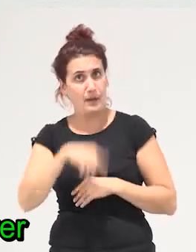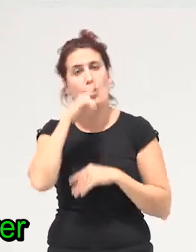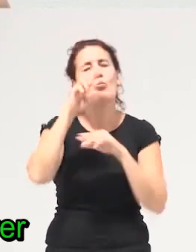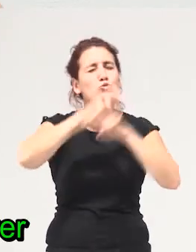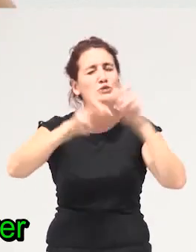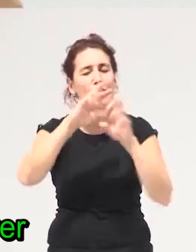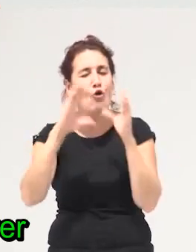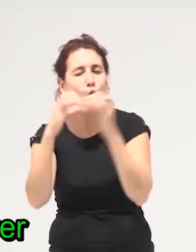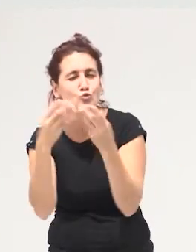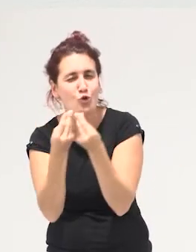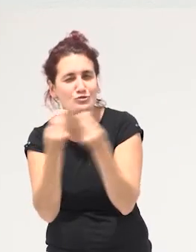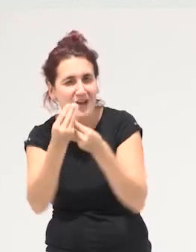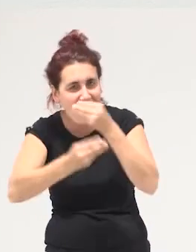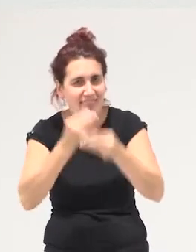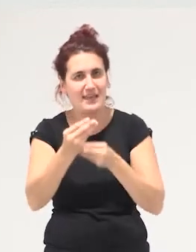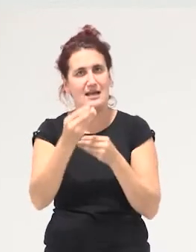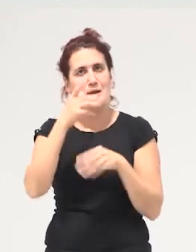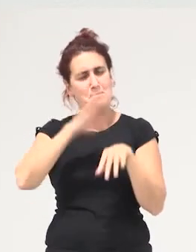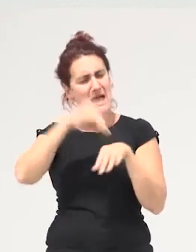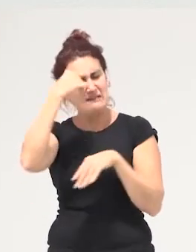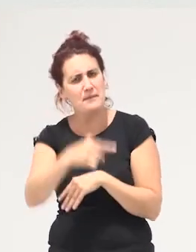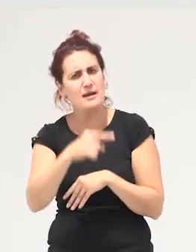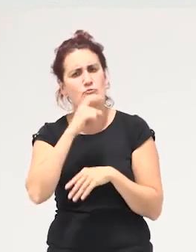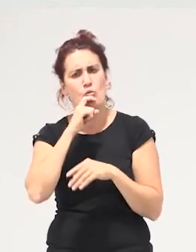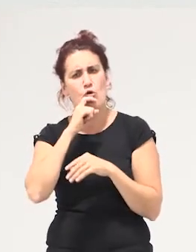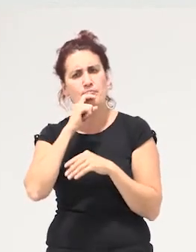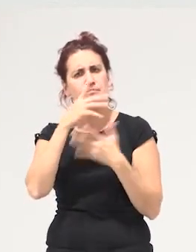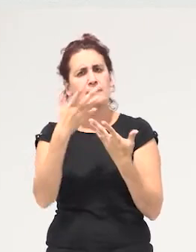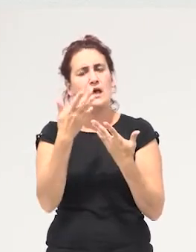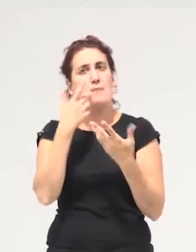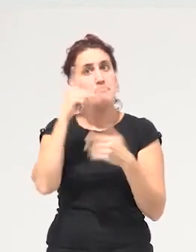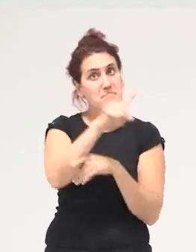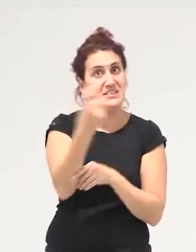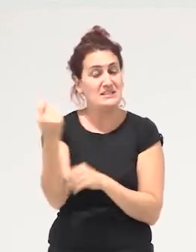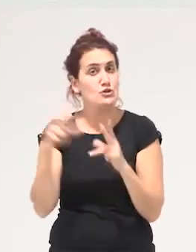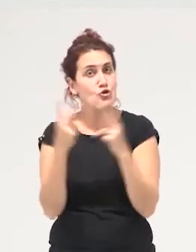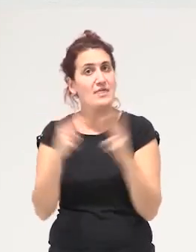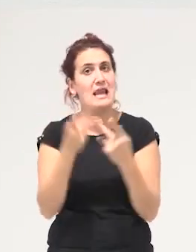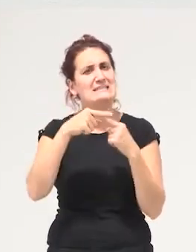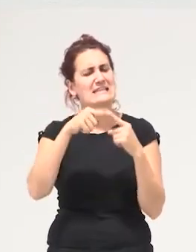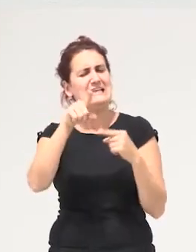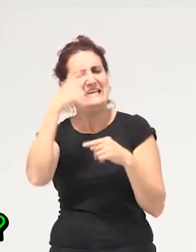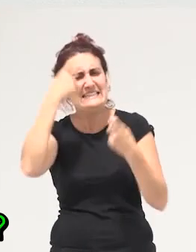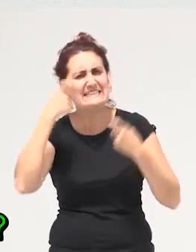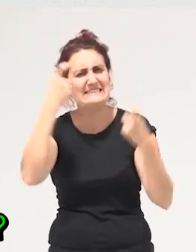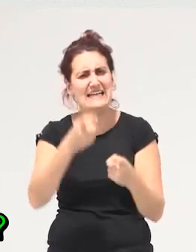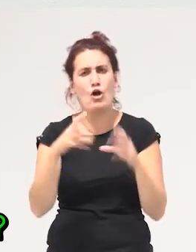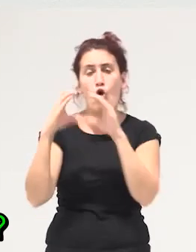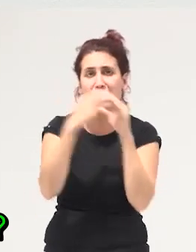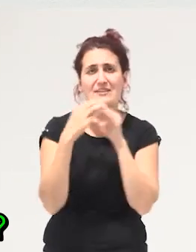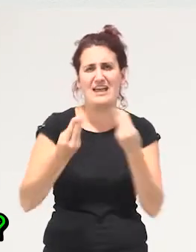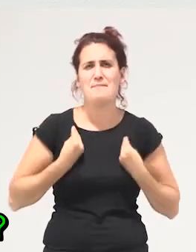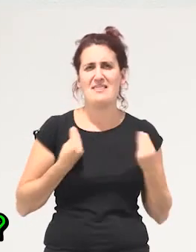de resolver lo que definamos como necesidades sociales y en el marco de intentar colectivizar la vida y no cada